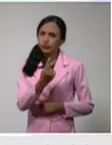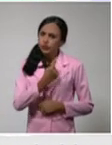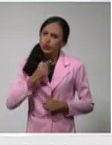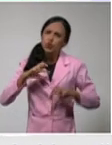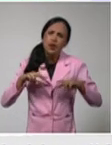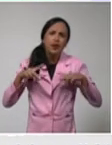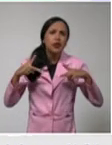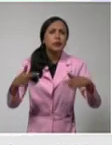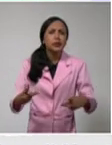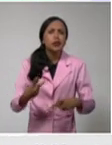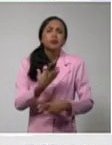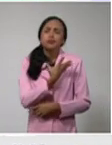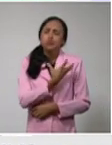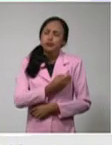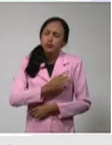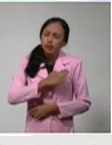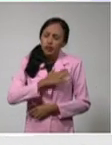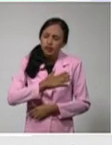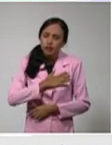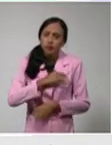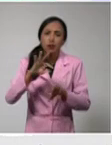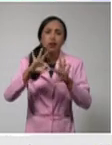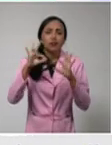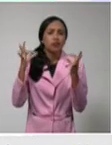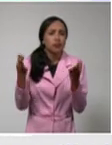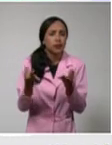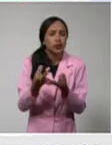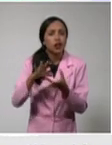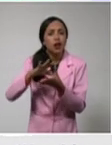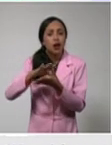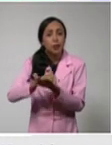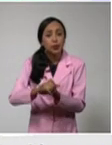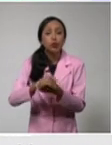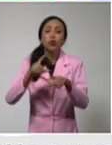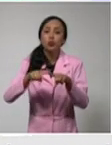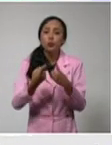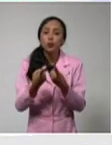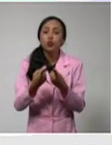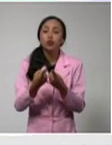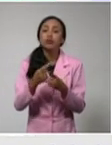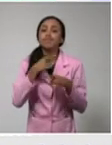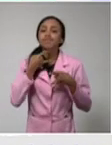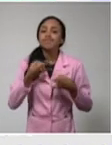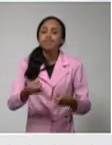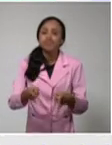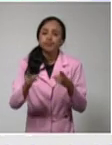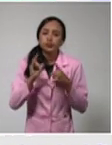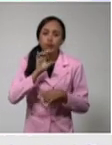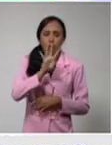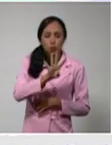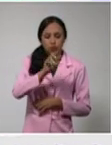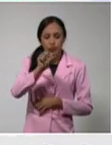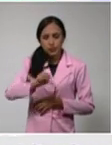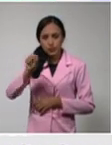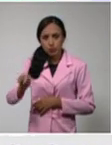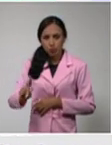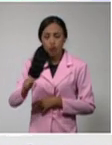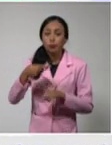condolencias a familiares y amistades por el fallecimiento de estas cuatro personas en nuestro país con COVID-19